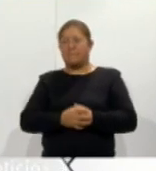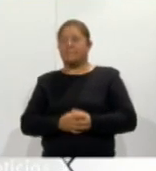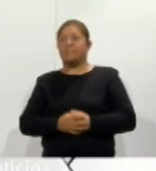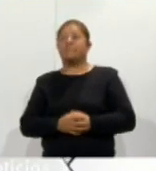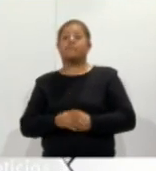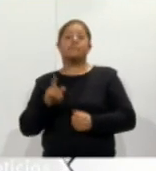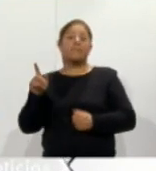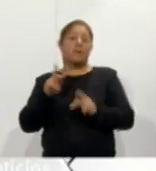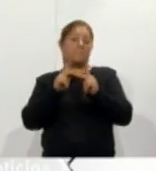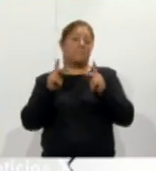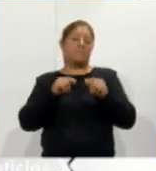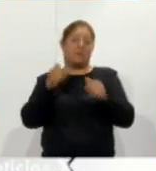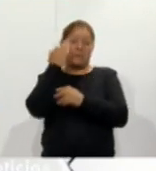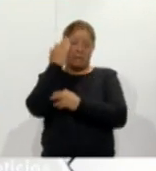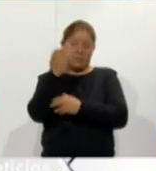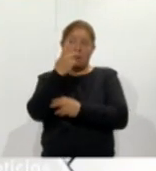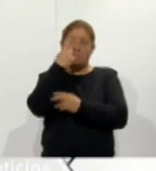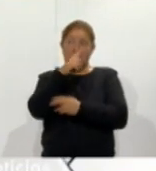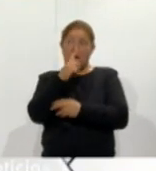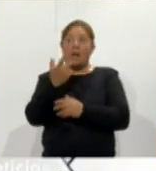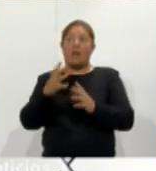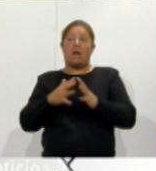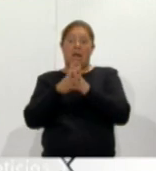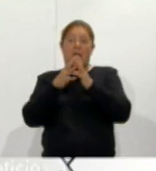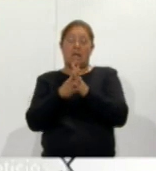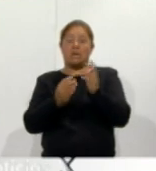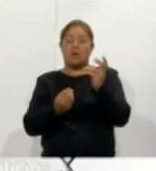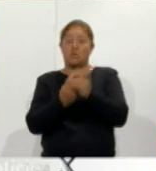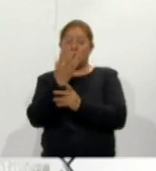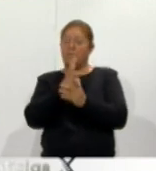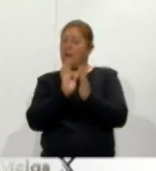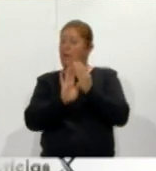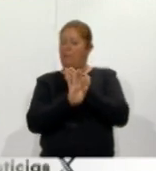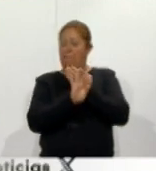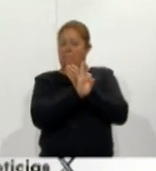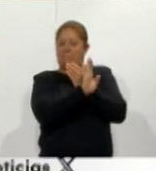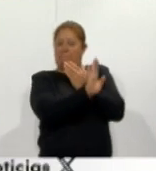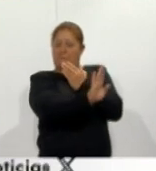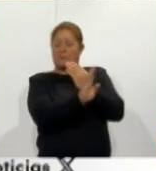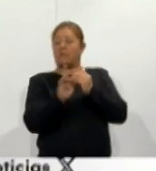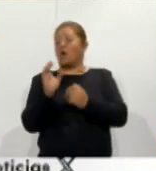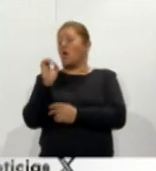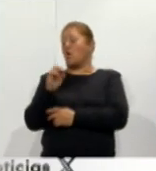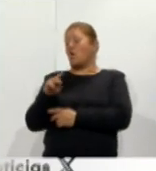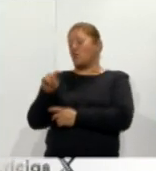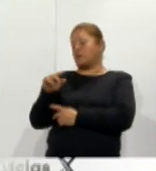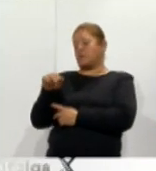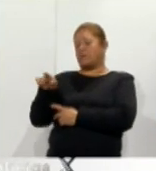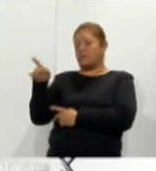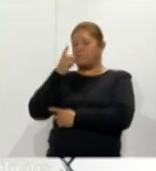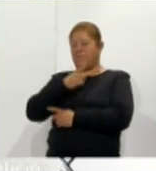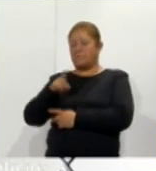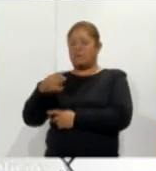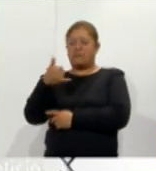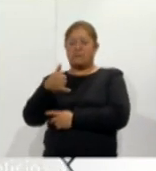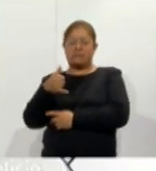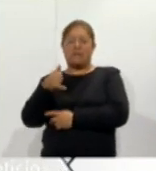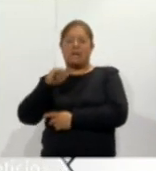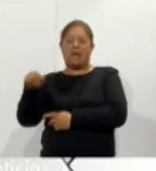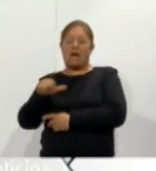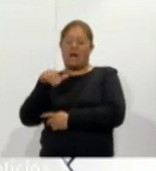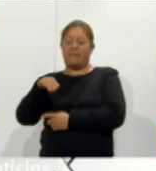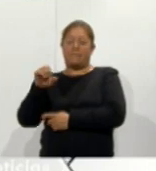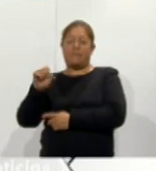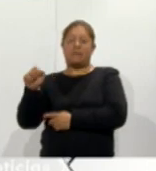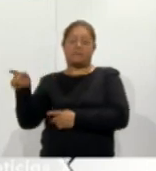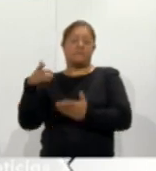para evitar una nueva guerra Fue la insistencia del secretario general de la OTAN Jens Stoltenberg durante su visita a